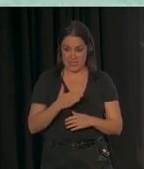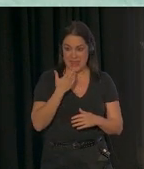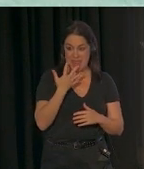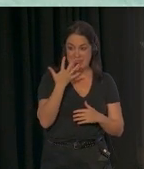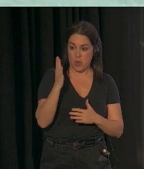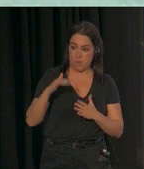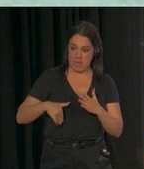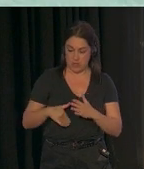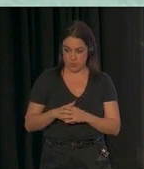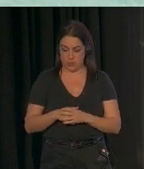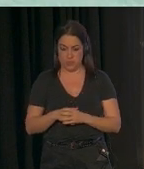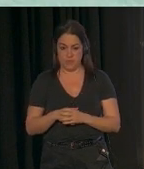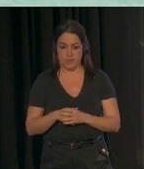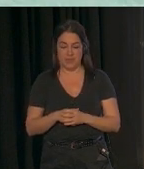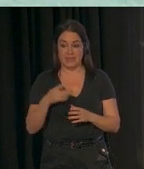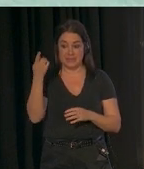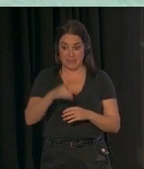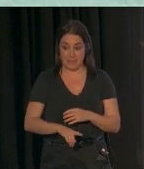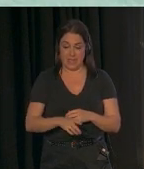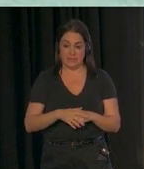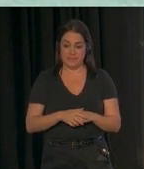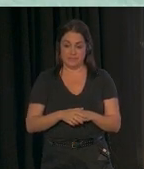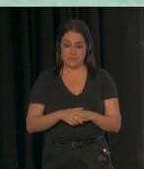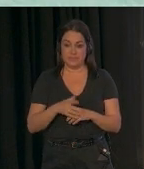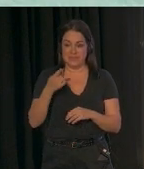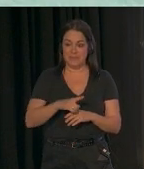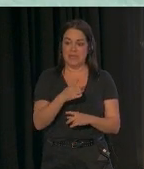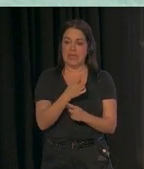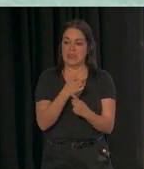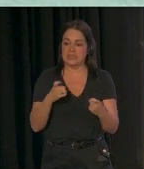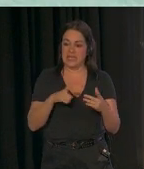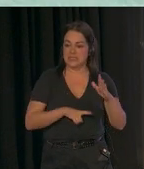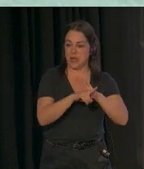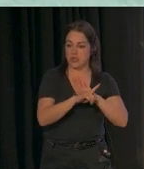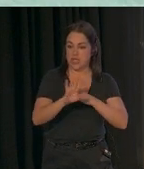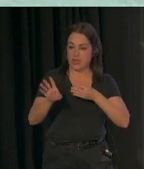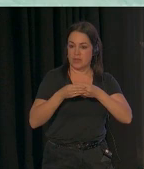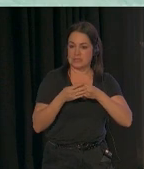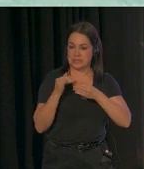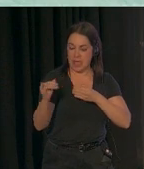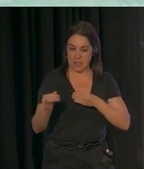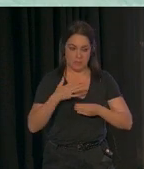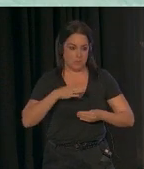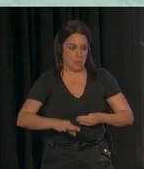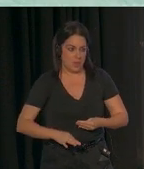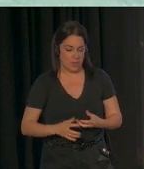y también que también tienen necesidades de desarrollo adicionales. que a lo mejor tienen una